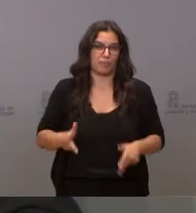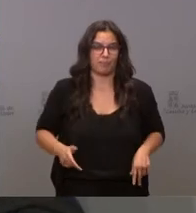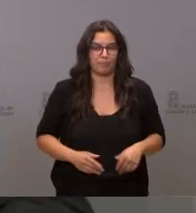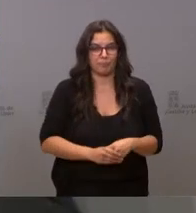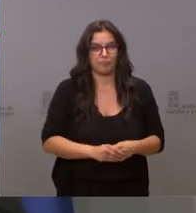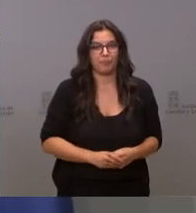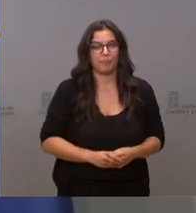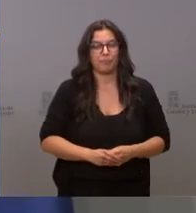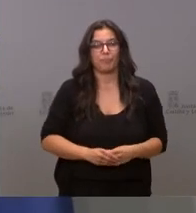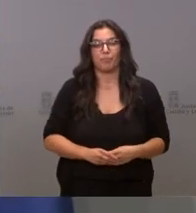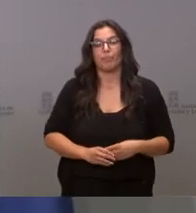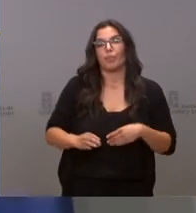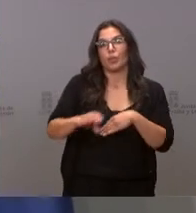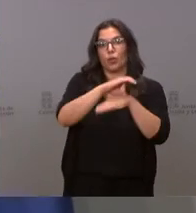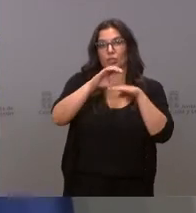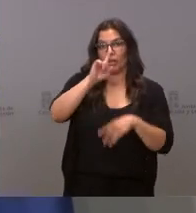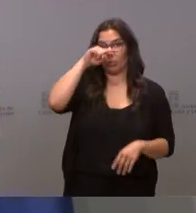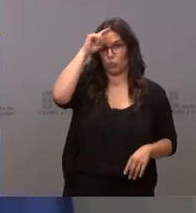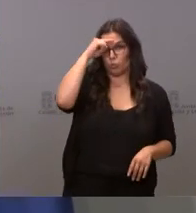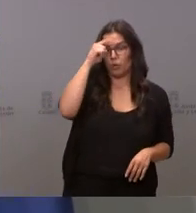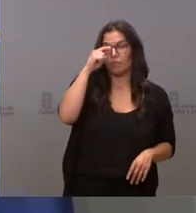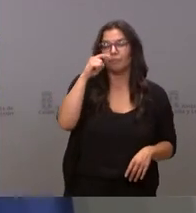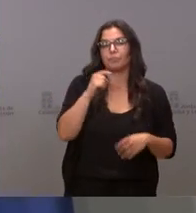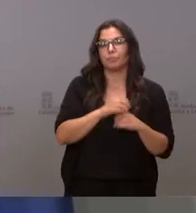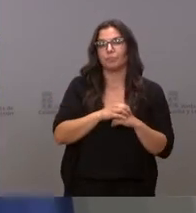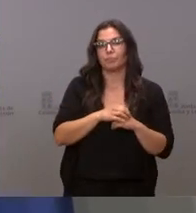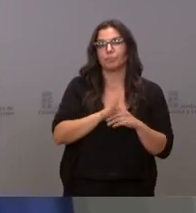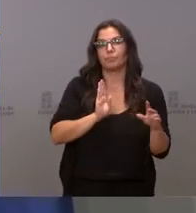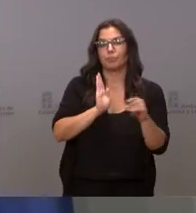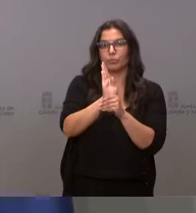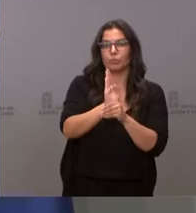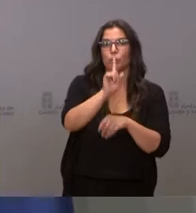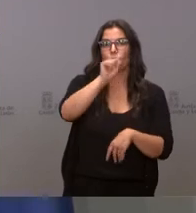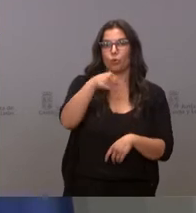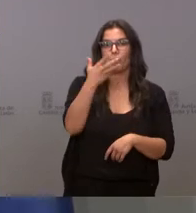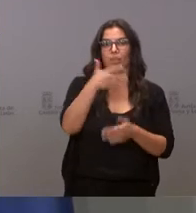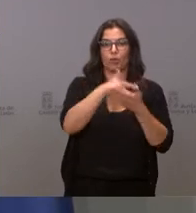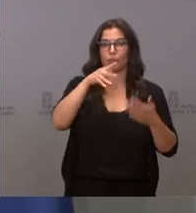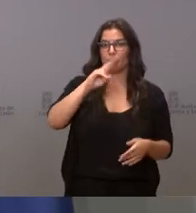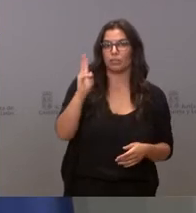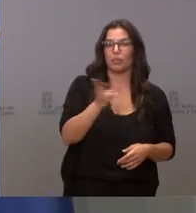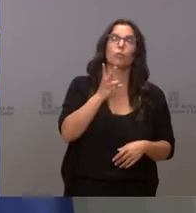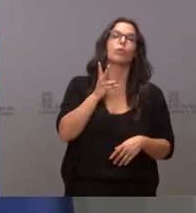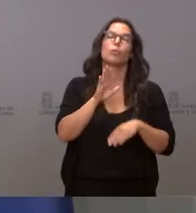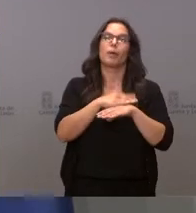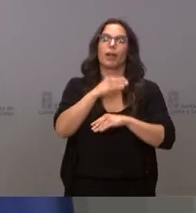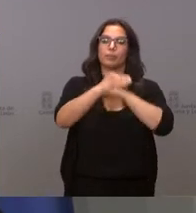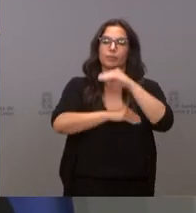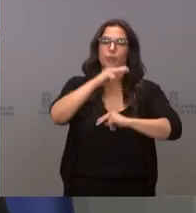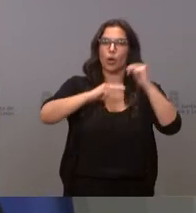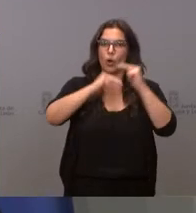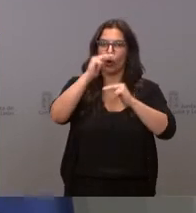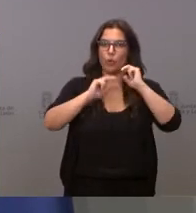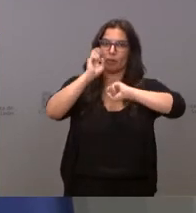La Consejería de Cultura destina 1,5 millones de euros para acometer obras de